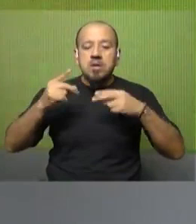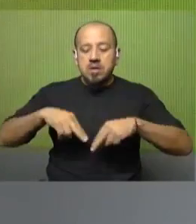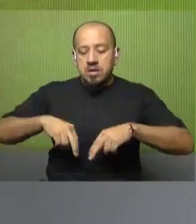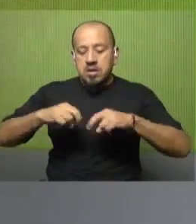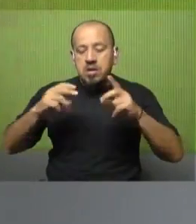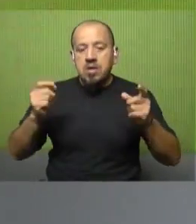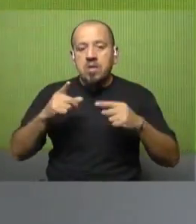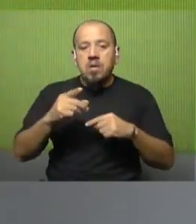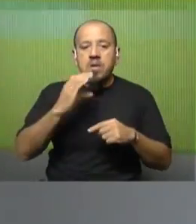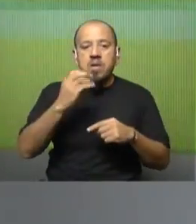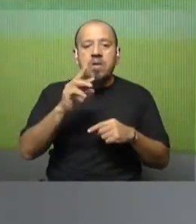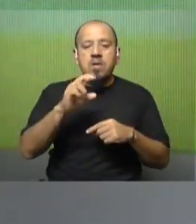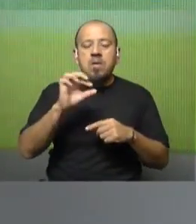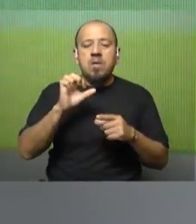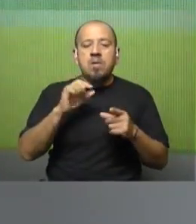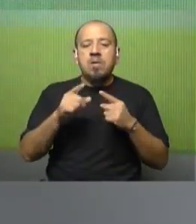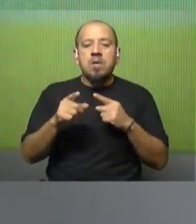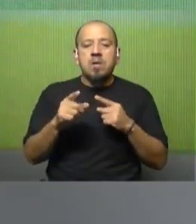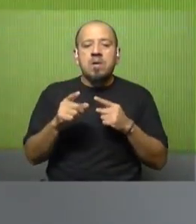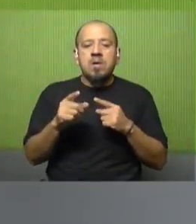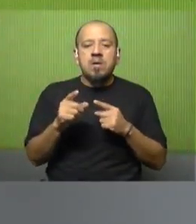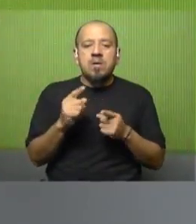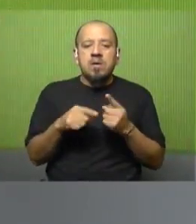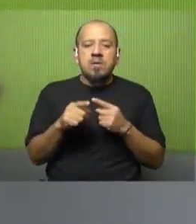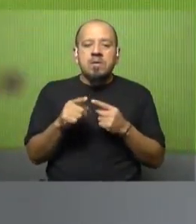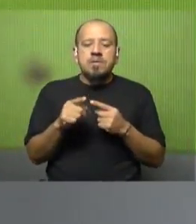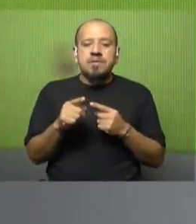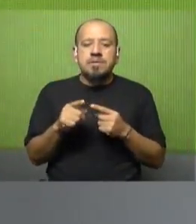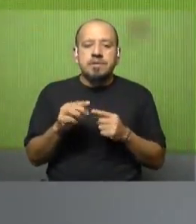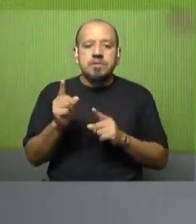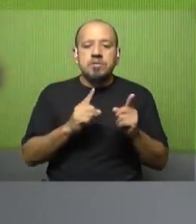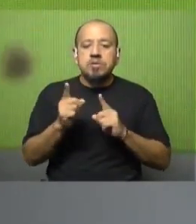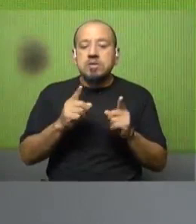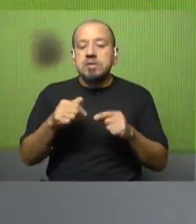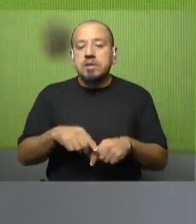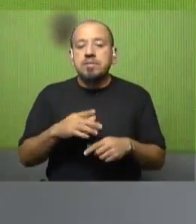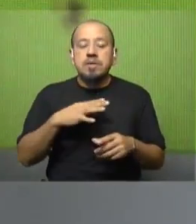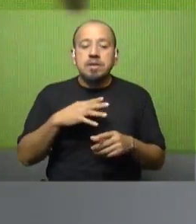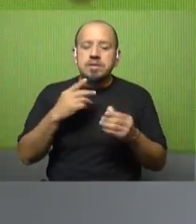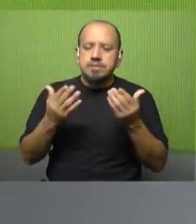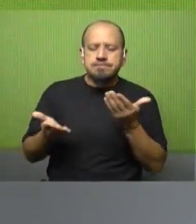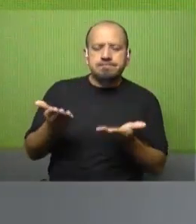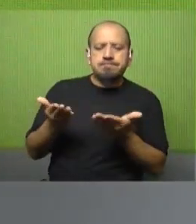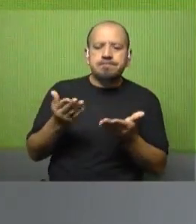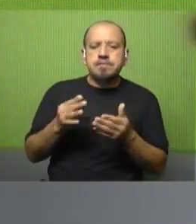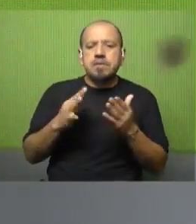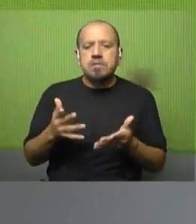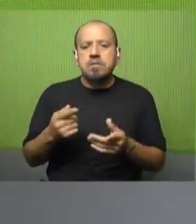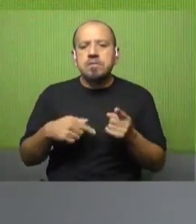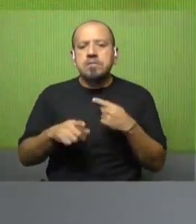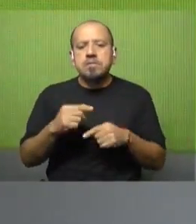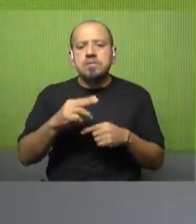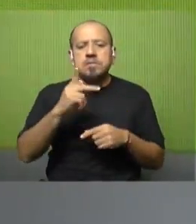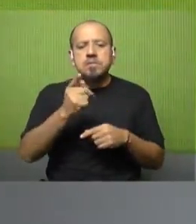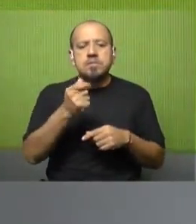CURE, del Centro Regional Este de la Universidad de la República, para evaluar entonces cuál era el impacto del